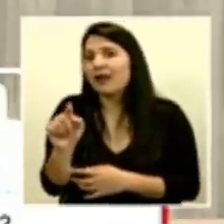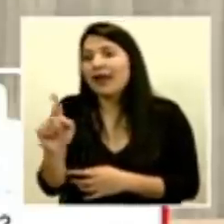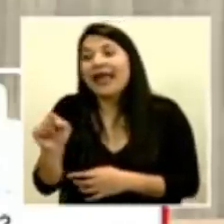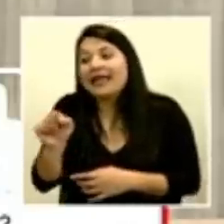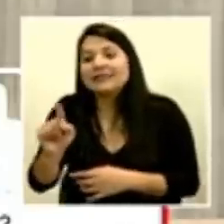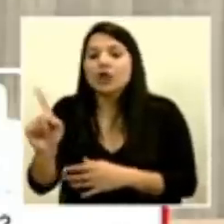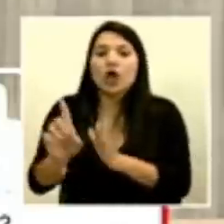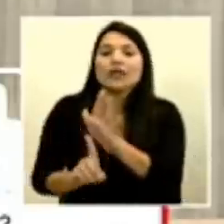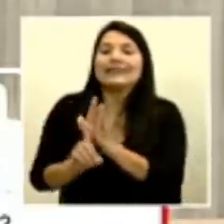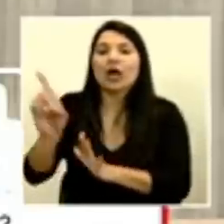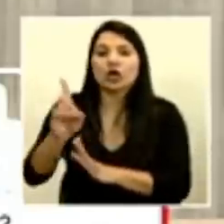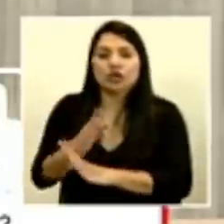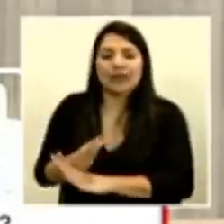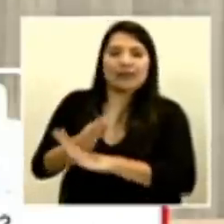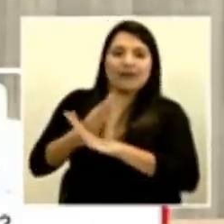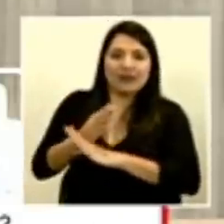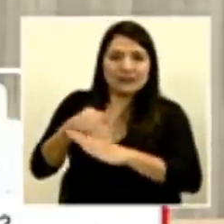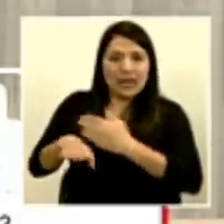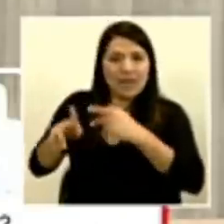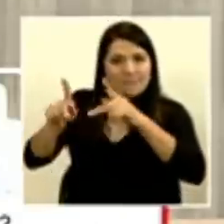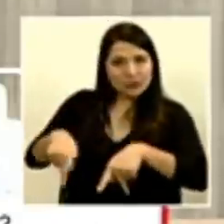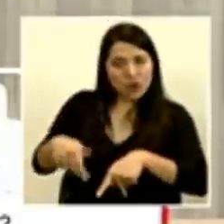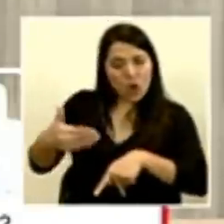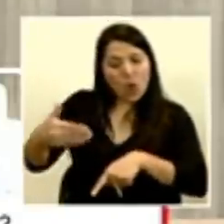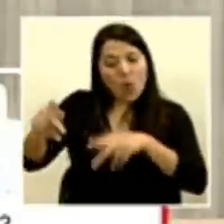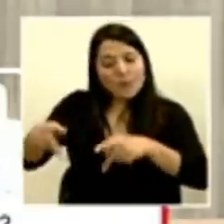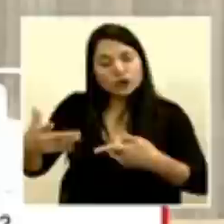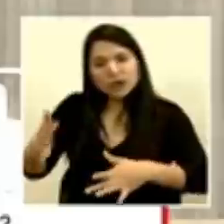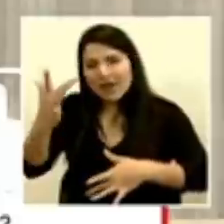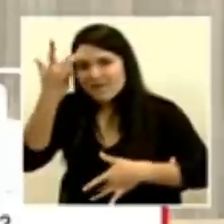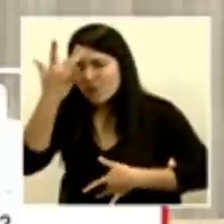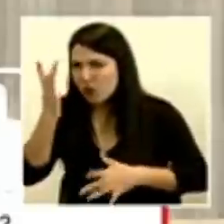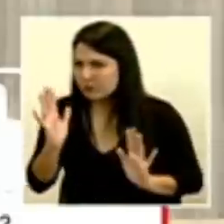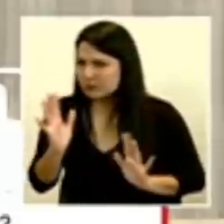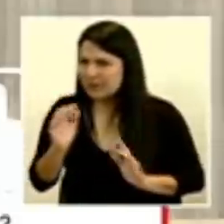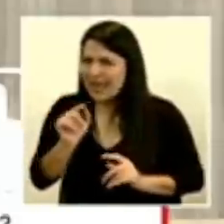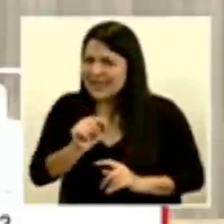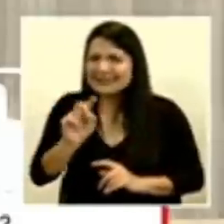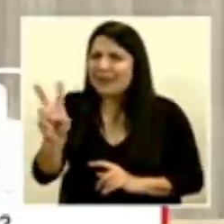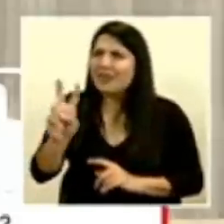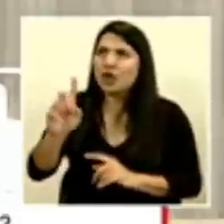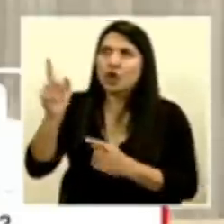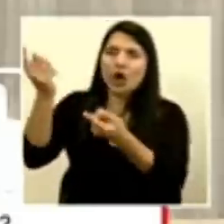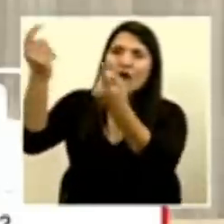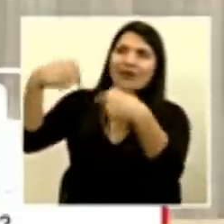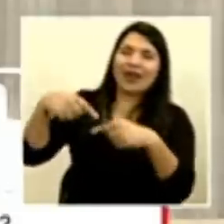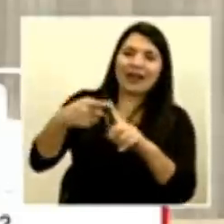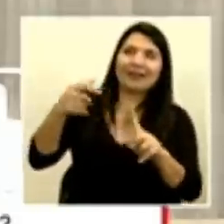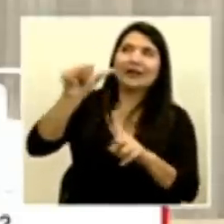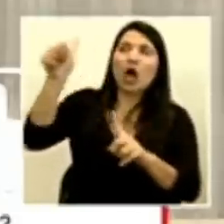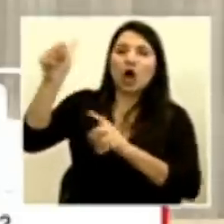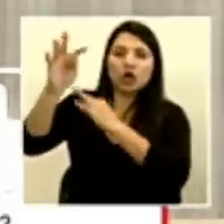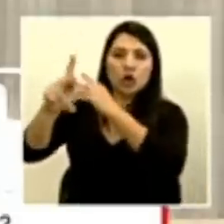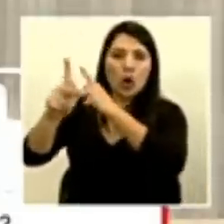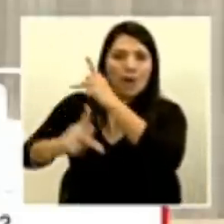es del mismo tipo de los virus coronavirus. La influenza tiene ese comportamiento que desarrolla, una vez expuesta la persona al virus, desarrolla